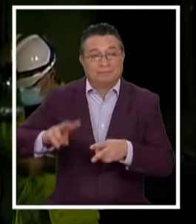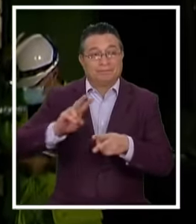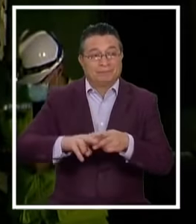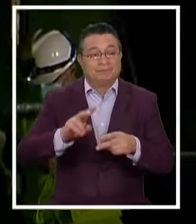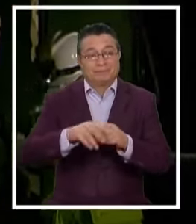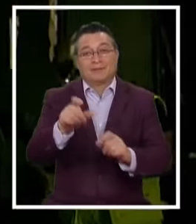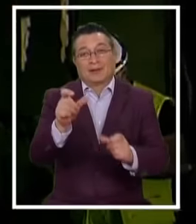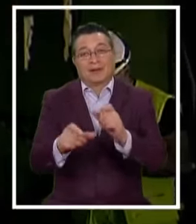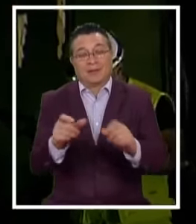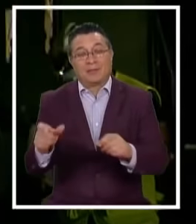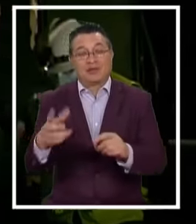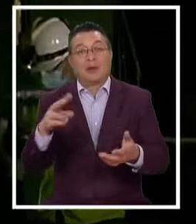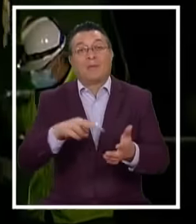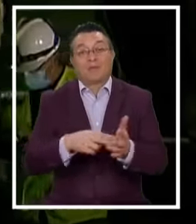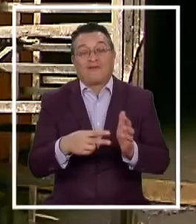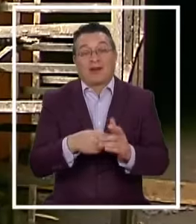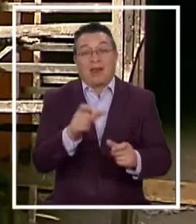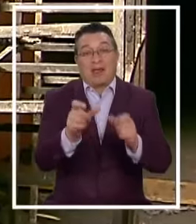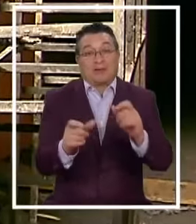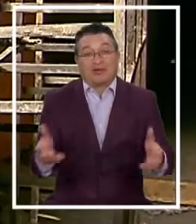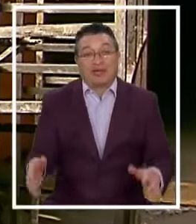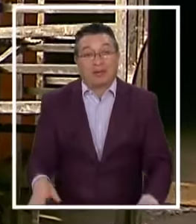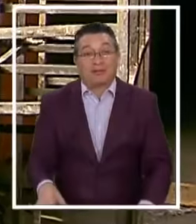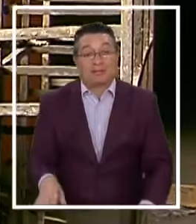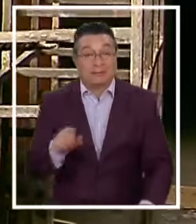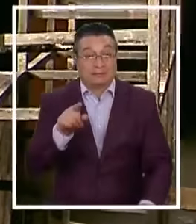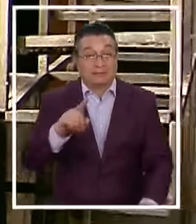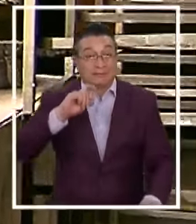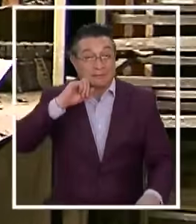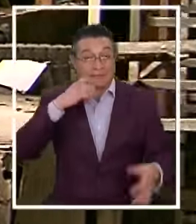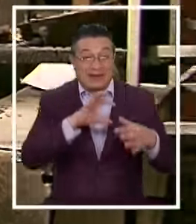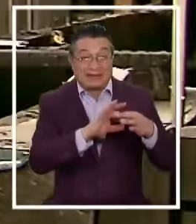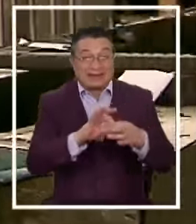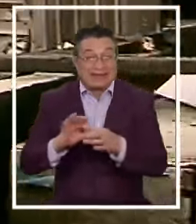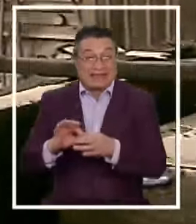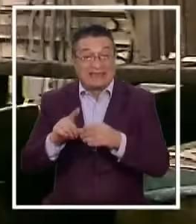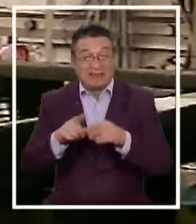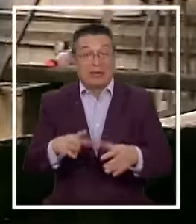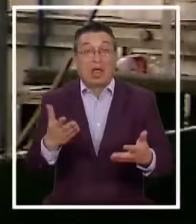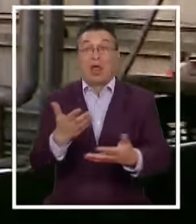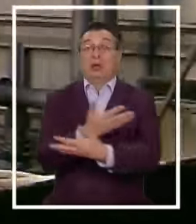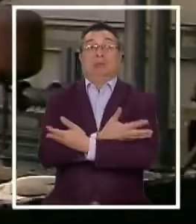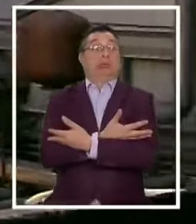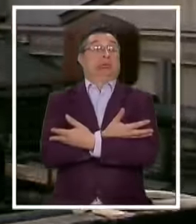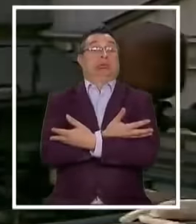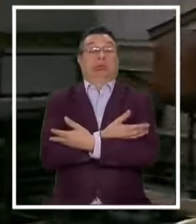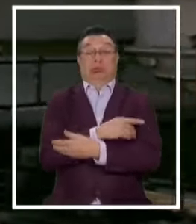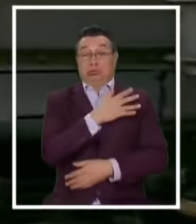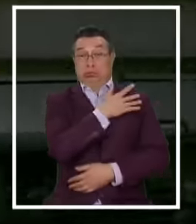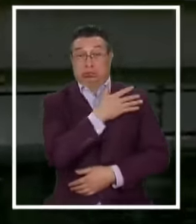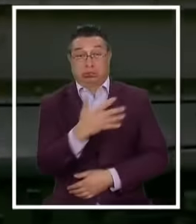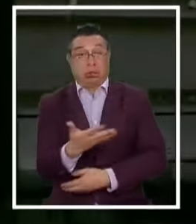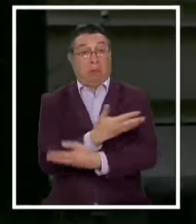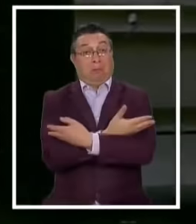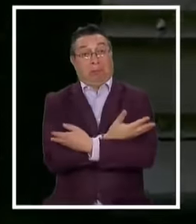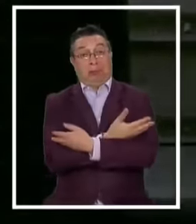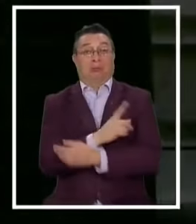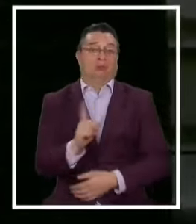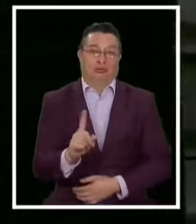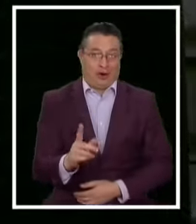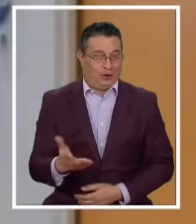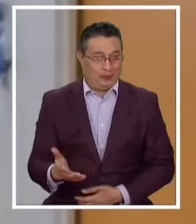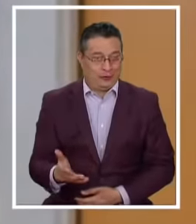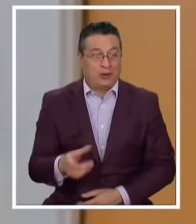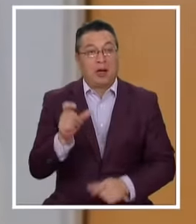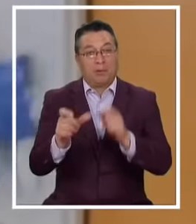Los problemas De los pacientes Pero eso No significa Que hayan estado De brazos cruzados Durante todo este tiempo El